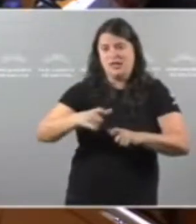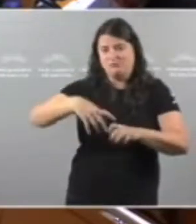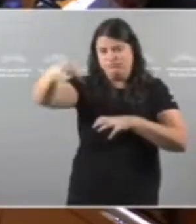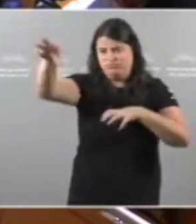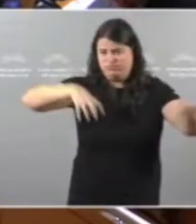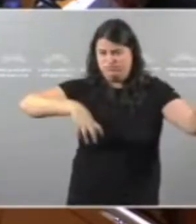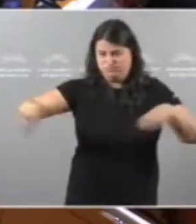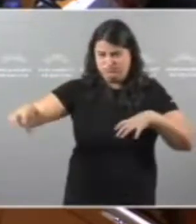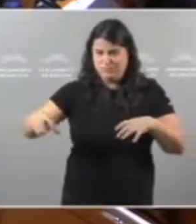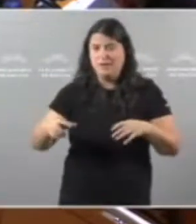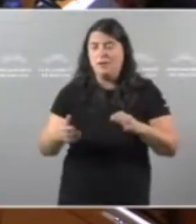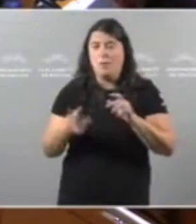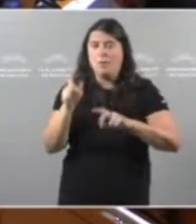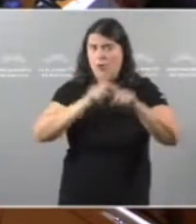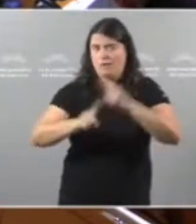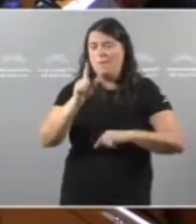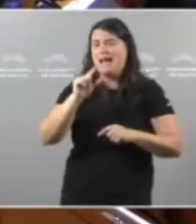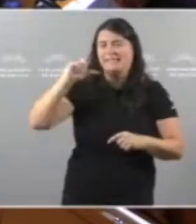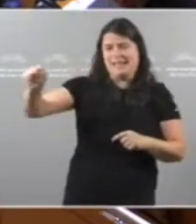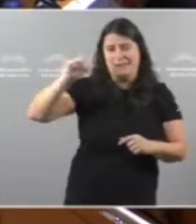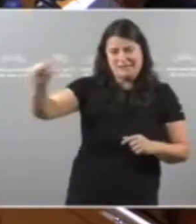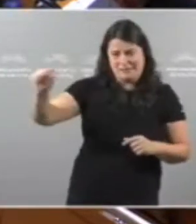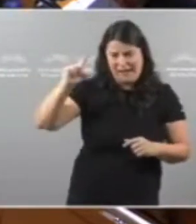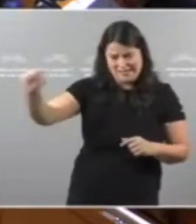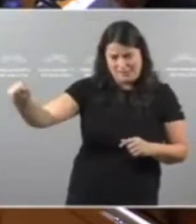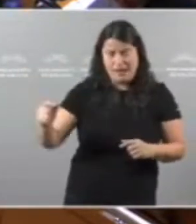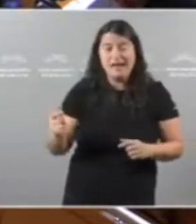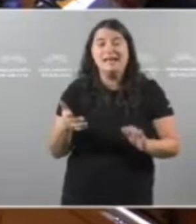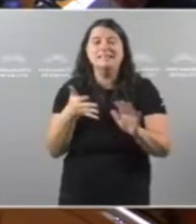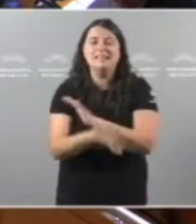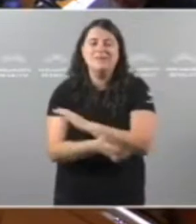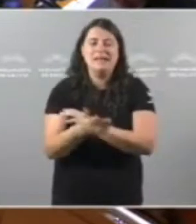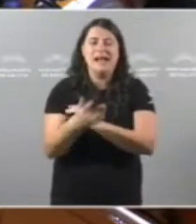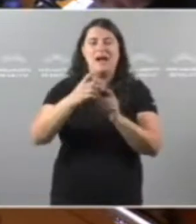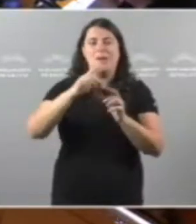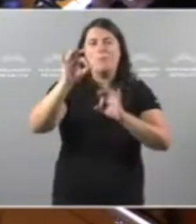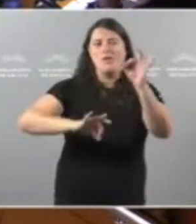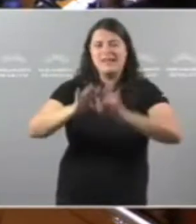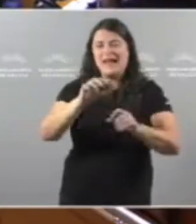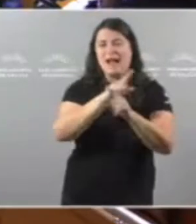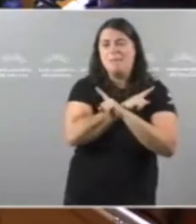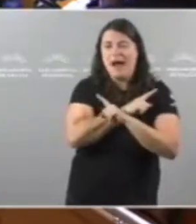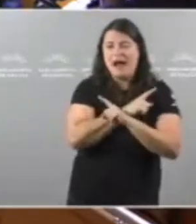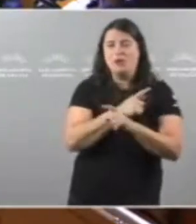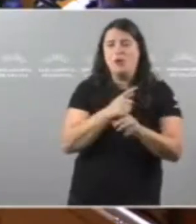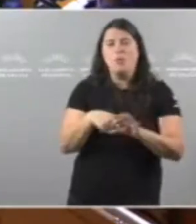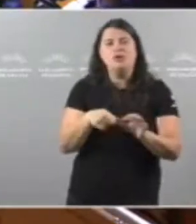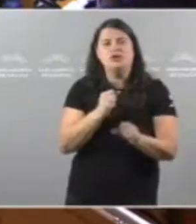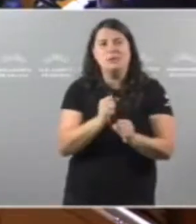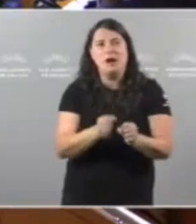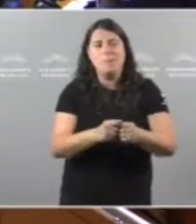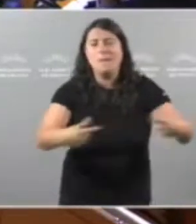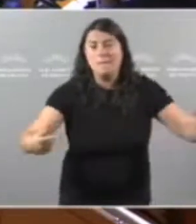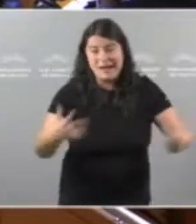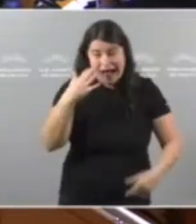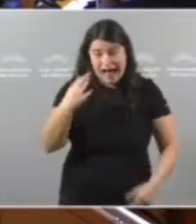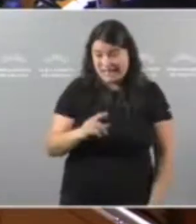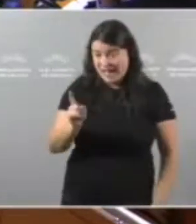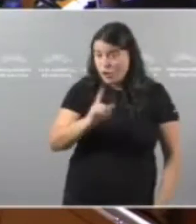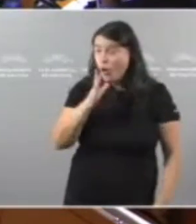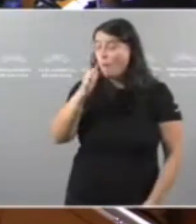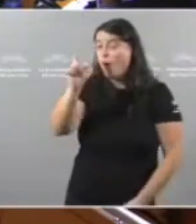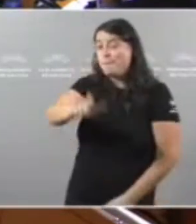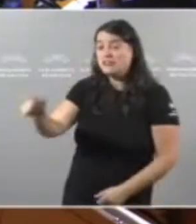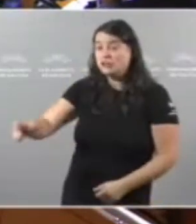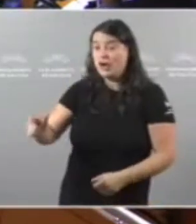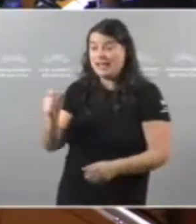problema de emigración É decir, a taxa de paro non vai medrar porque haxa máis emprego Sino porque cae a poboación